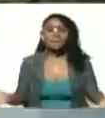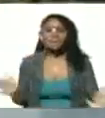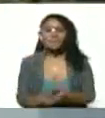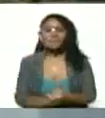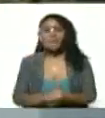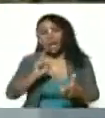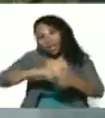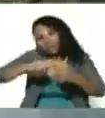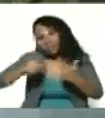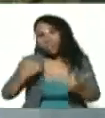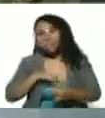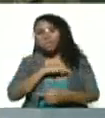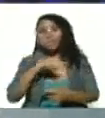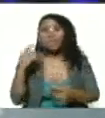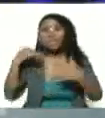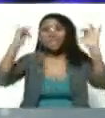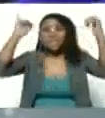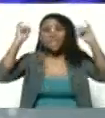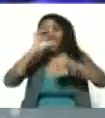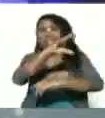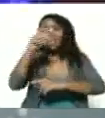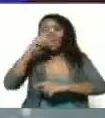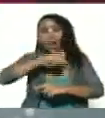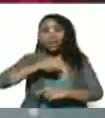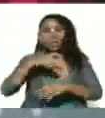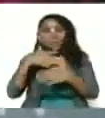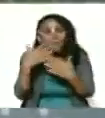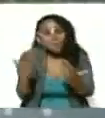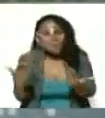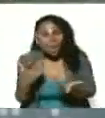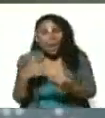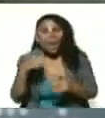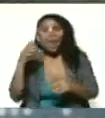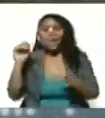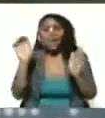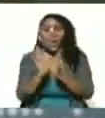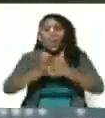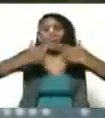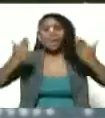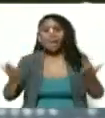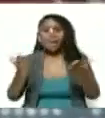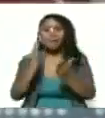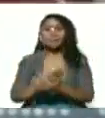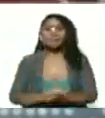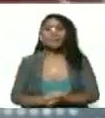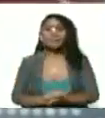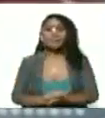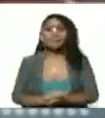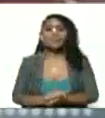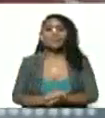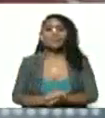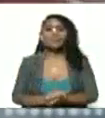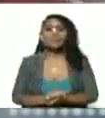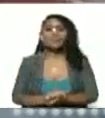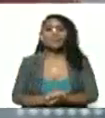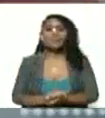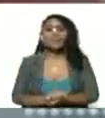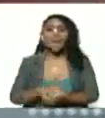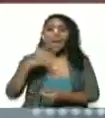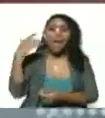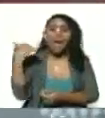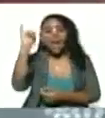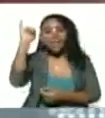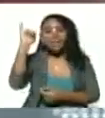Entonces cuando hemos celebrado los 500 años de Cumaná, está la